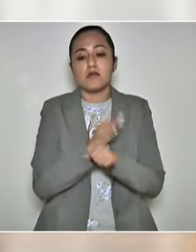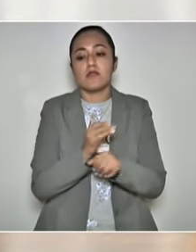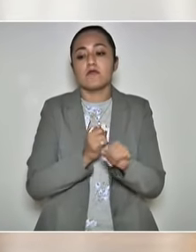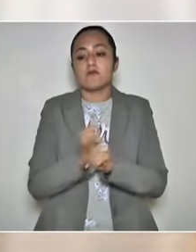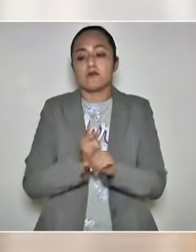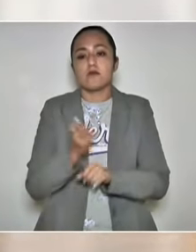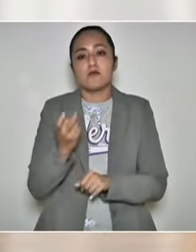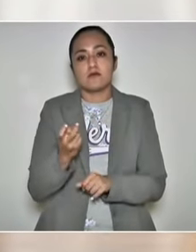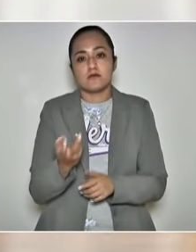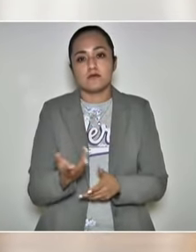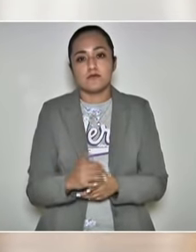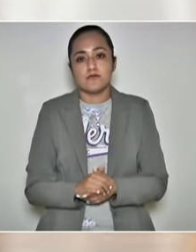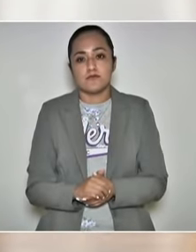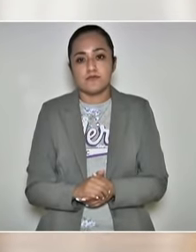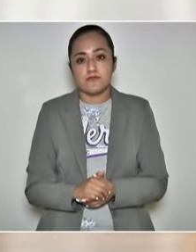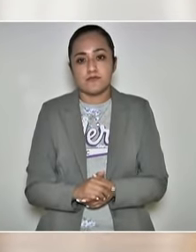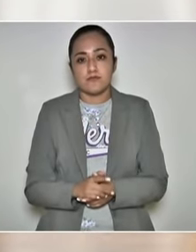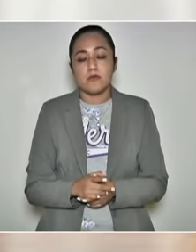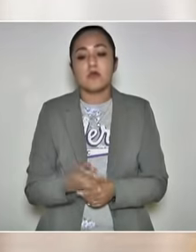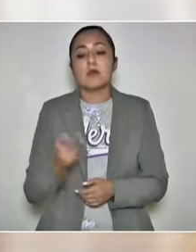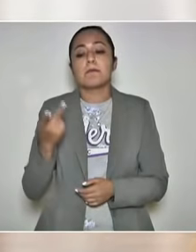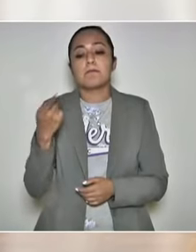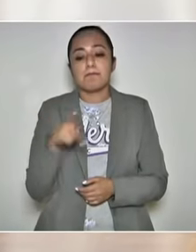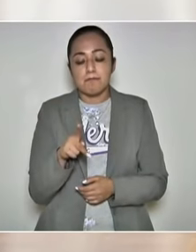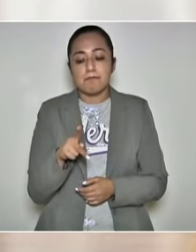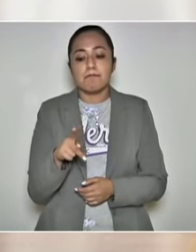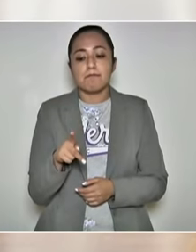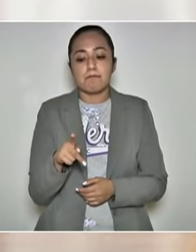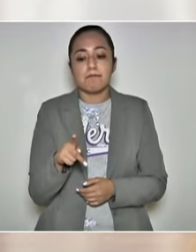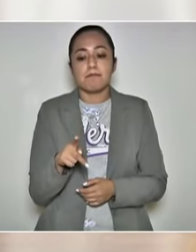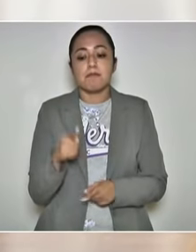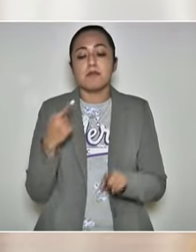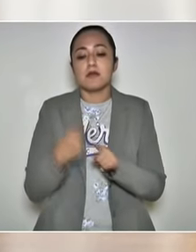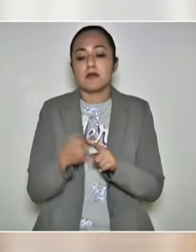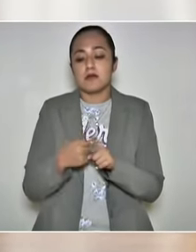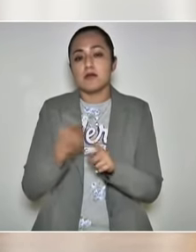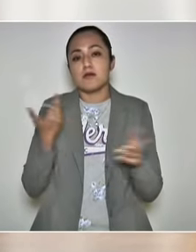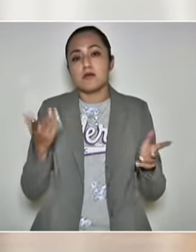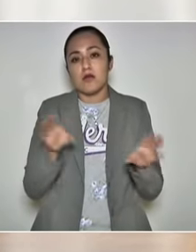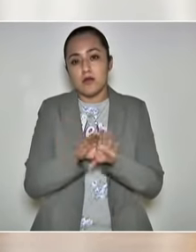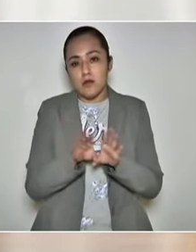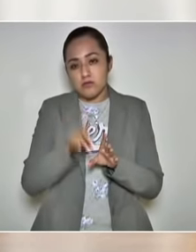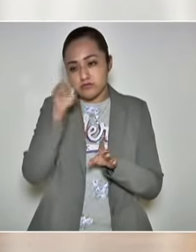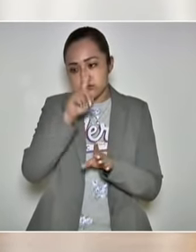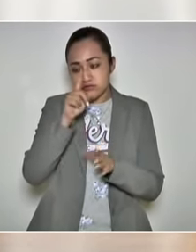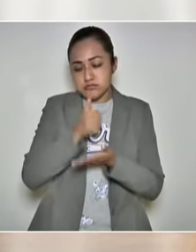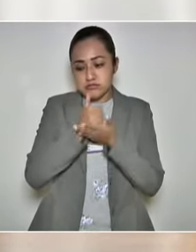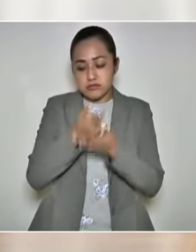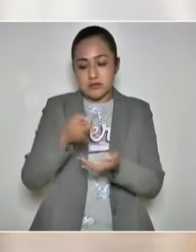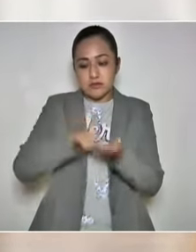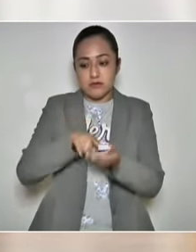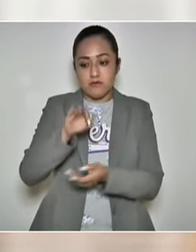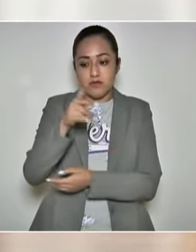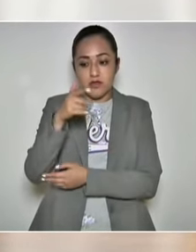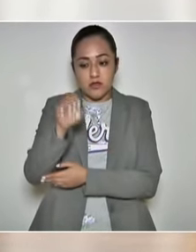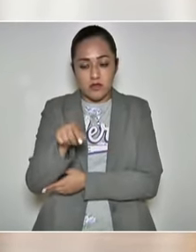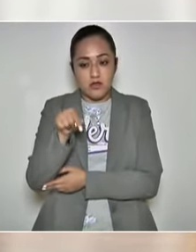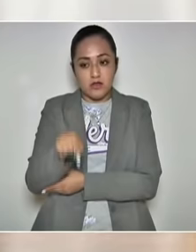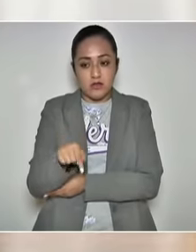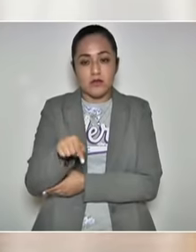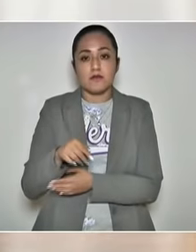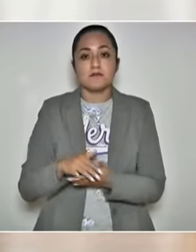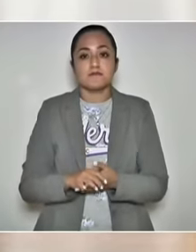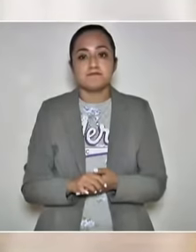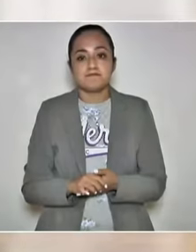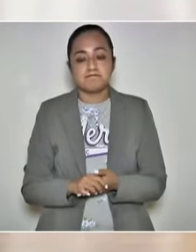investigación. Pero la orientación de la investigación por parte de la Fiscalía General del